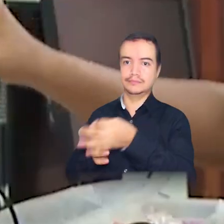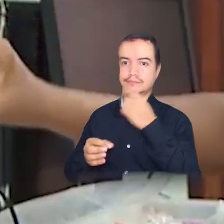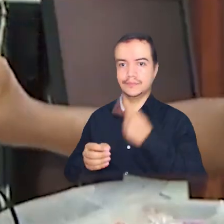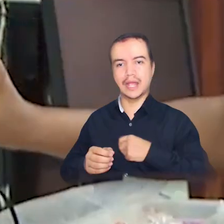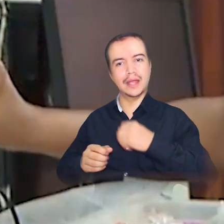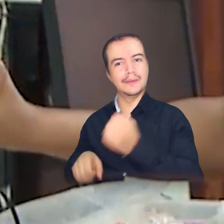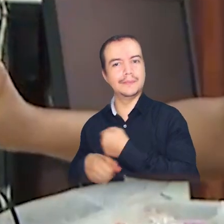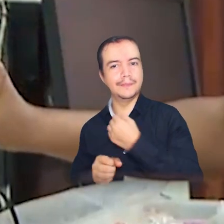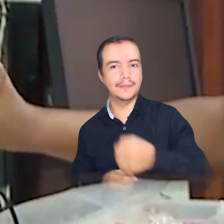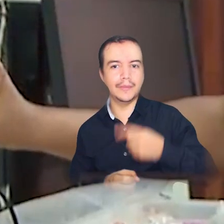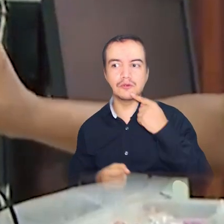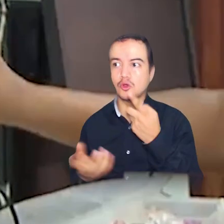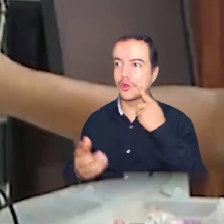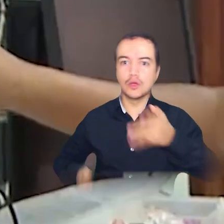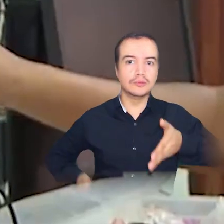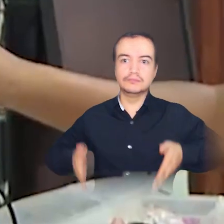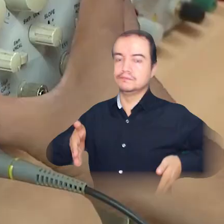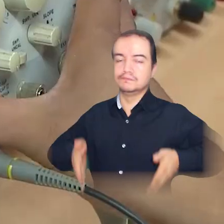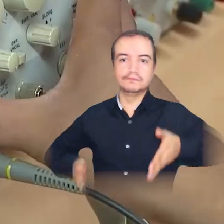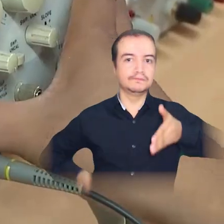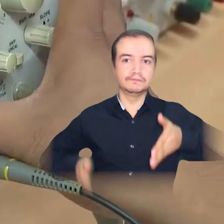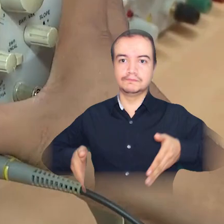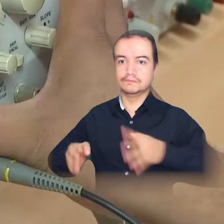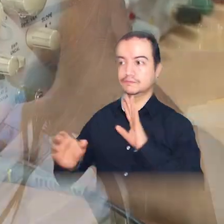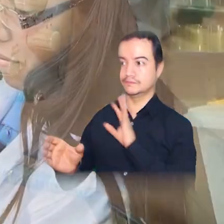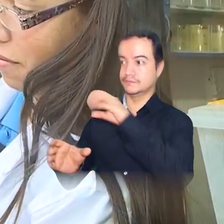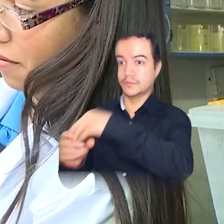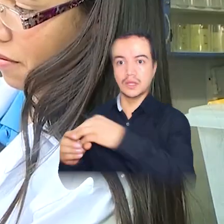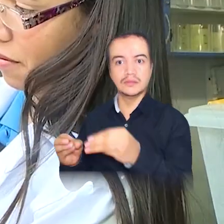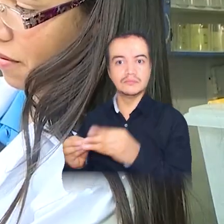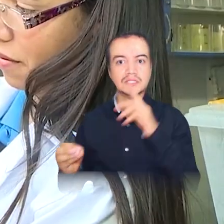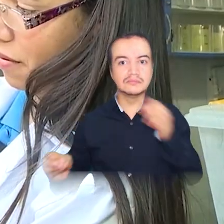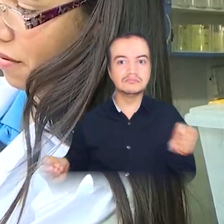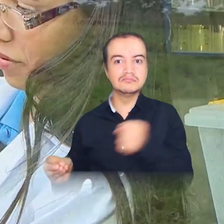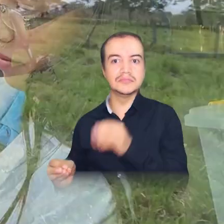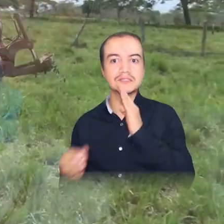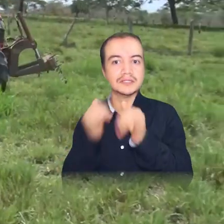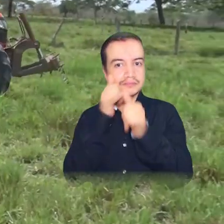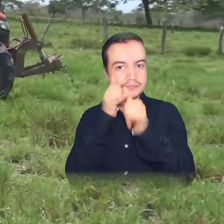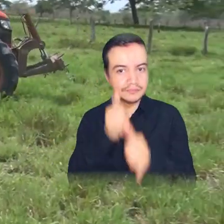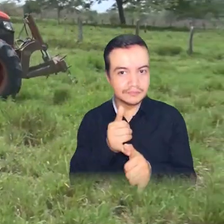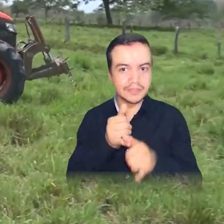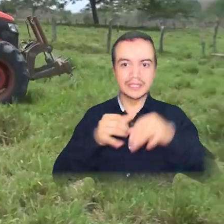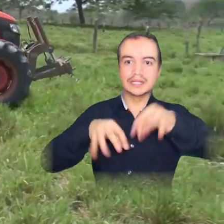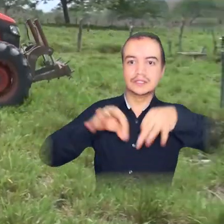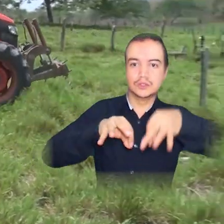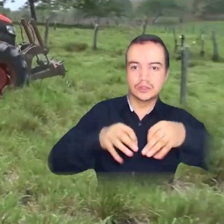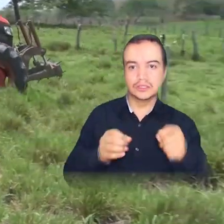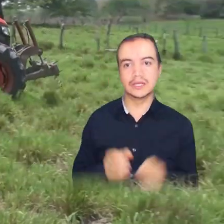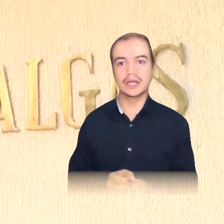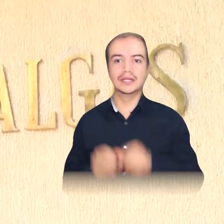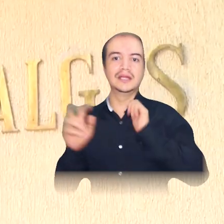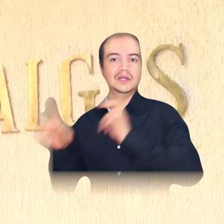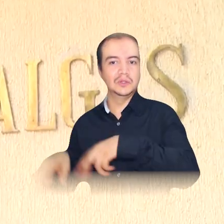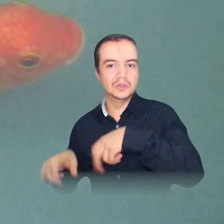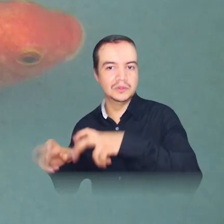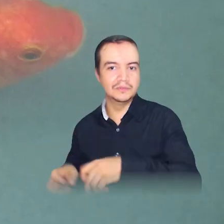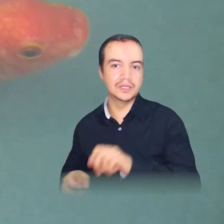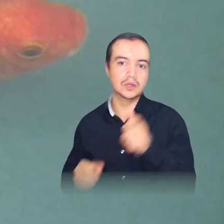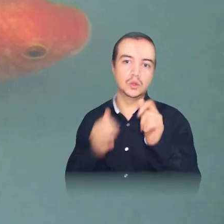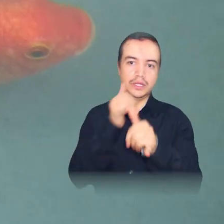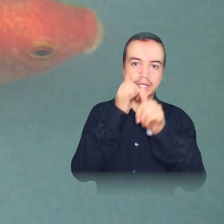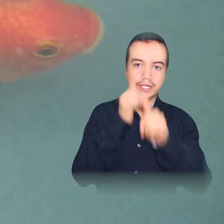del apoyo de programas como Ingeniería Electrónica y practicantes de programas como Agronomía, Ingeniería